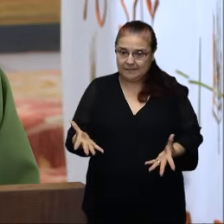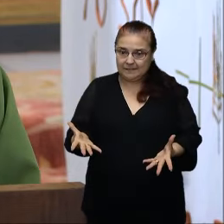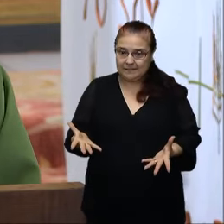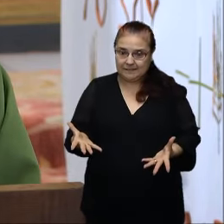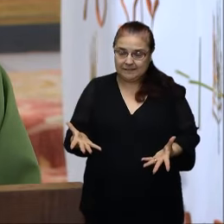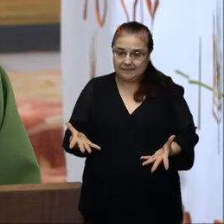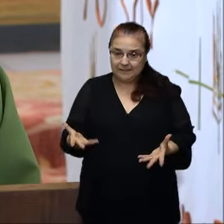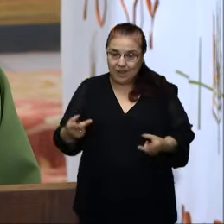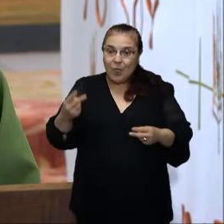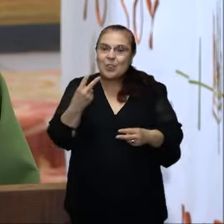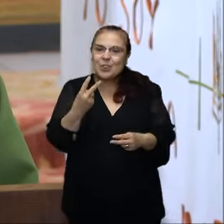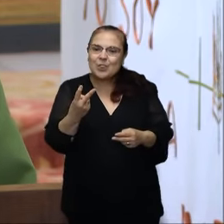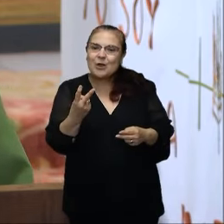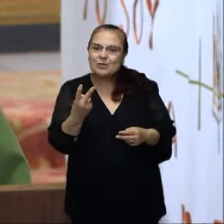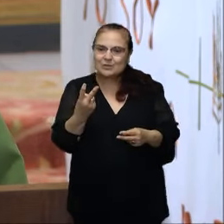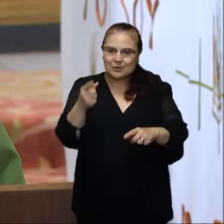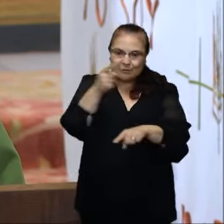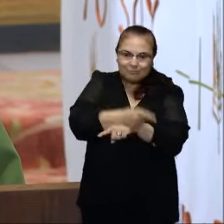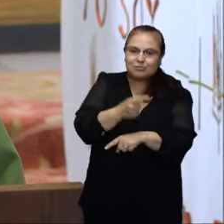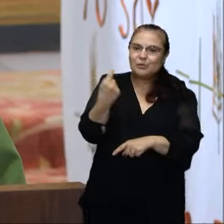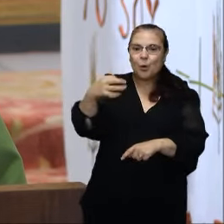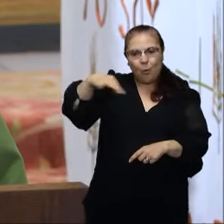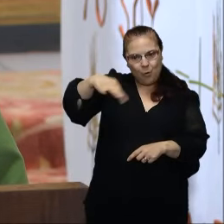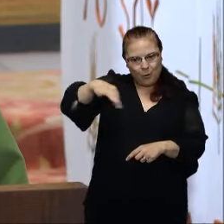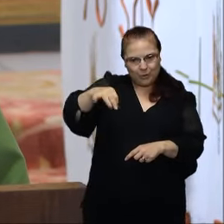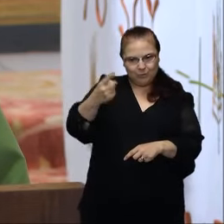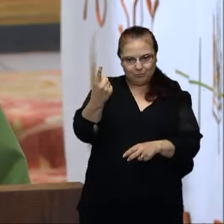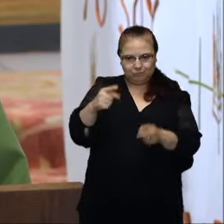Los dos mandamientos se unifican en uno solo.